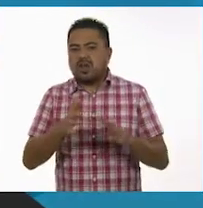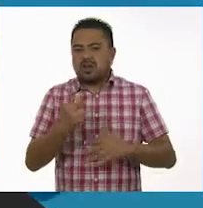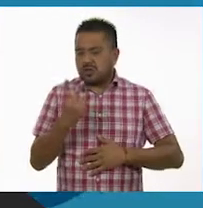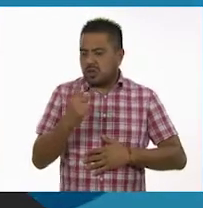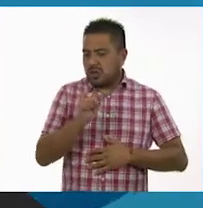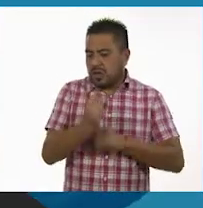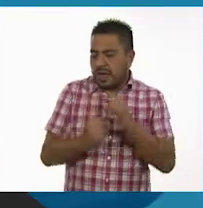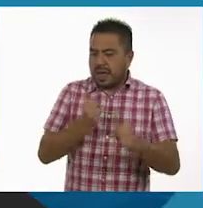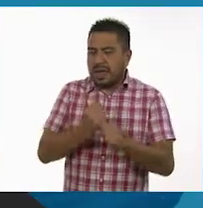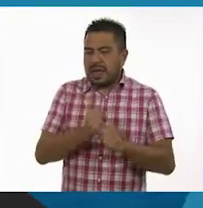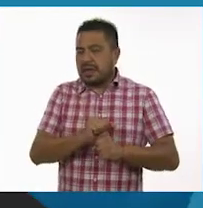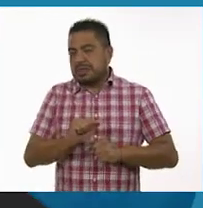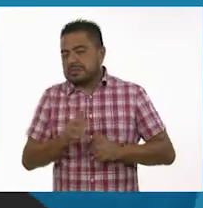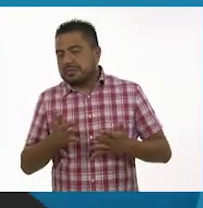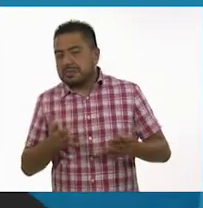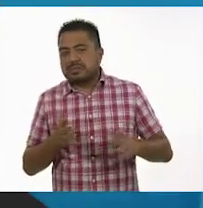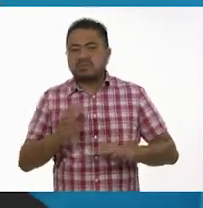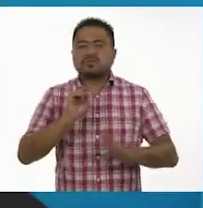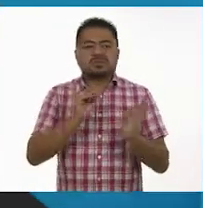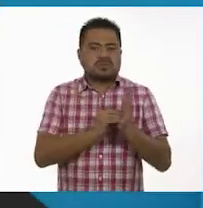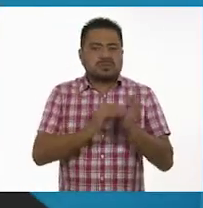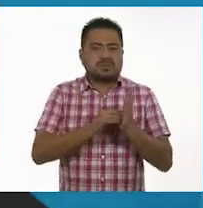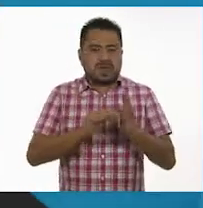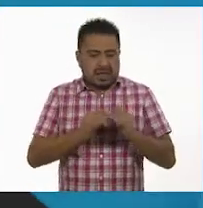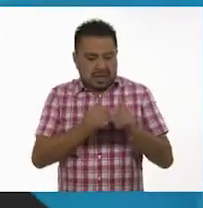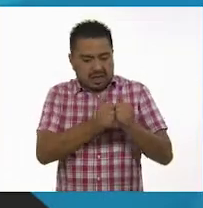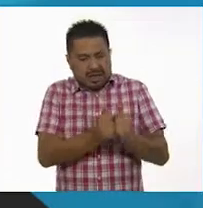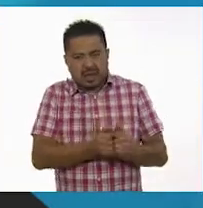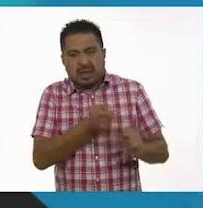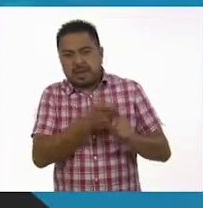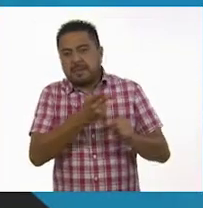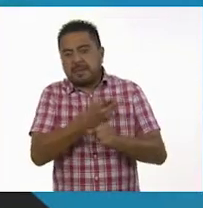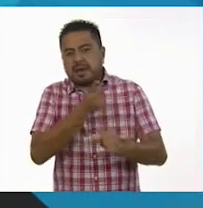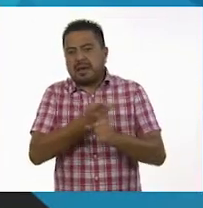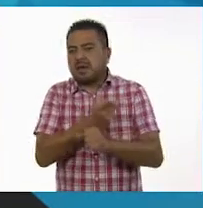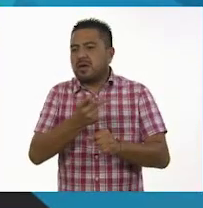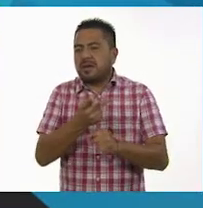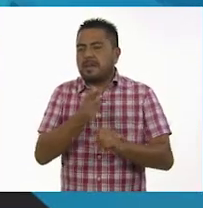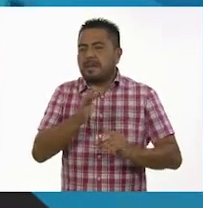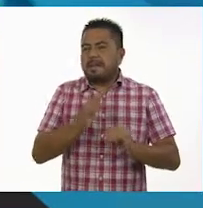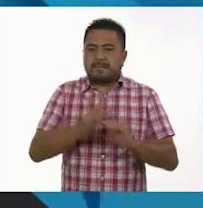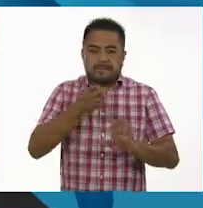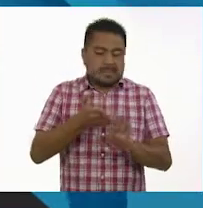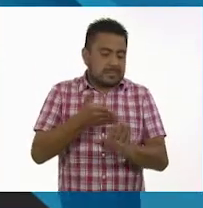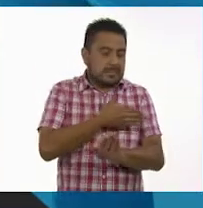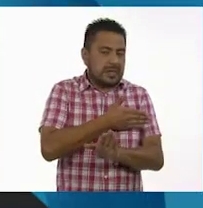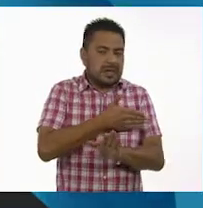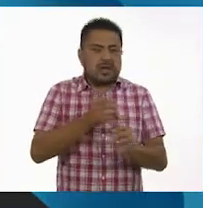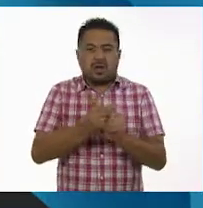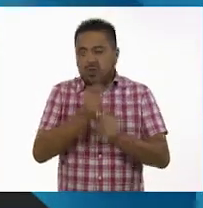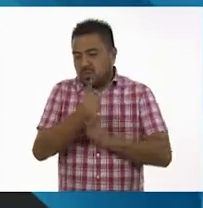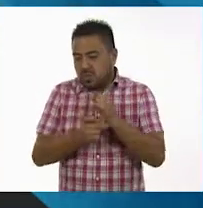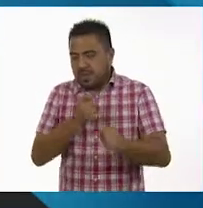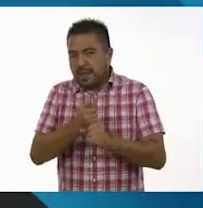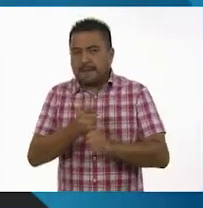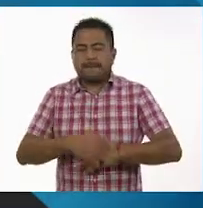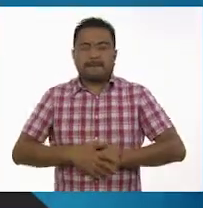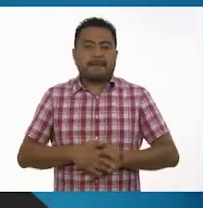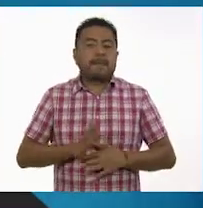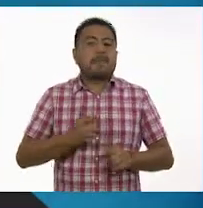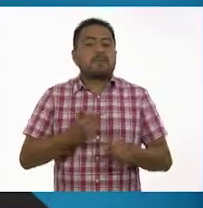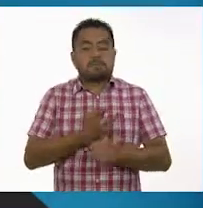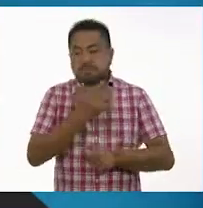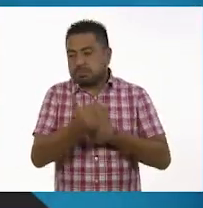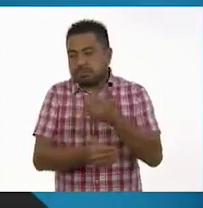dos años, aunque en cautiverio esto puede suceder un poco antes del año. A